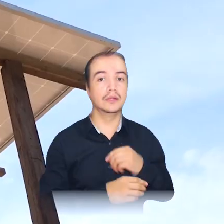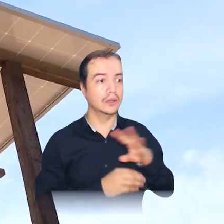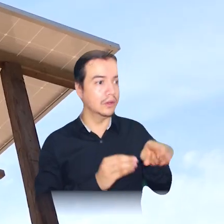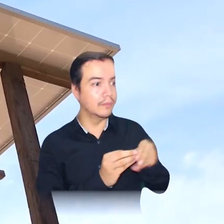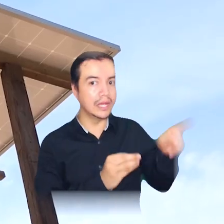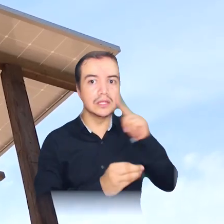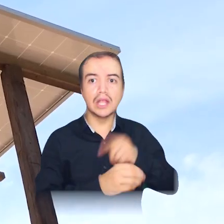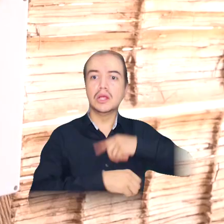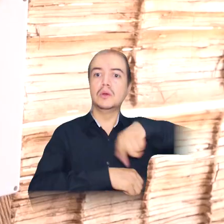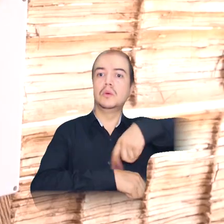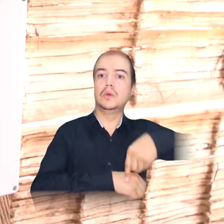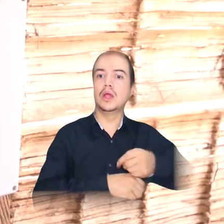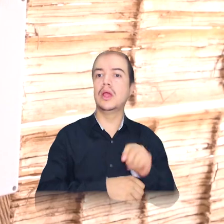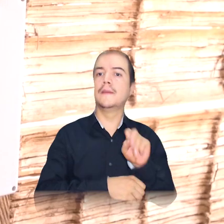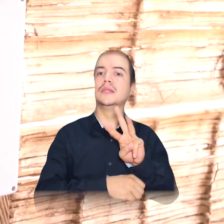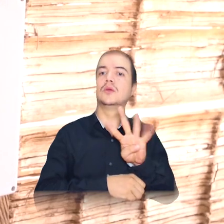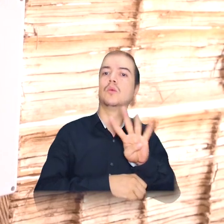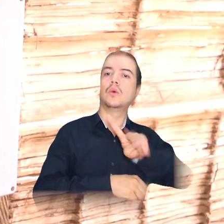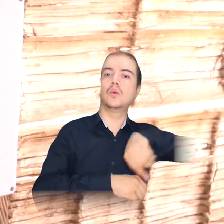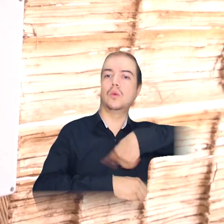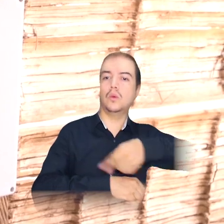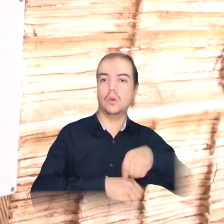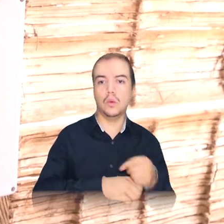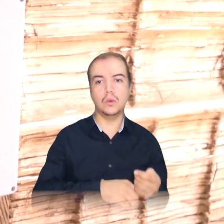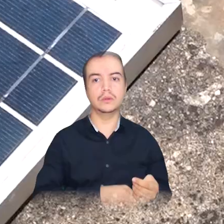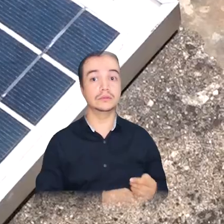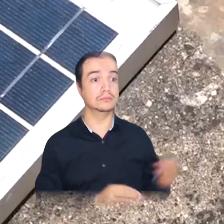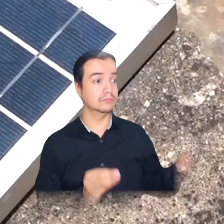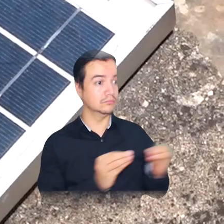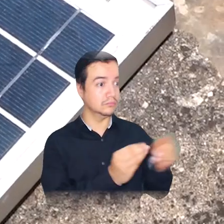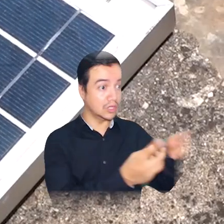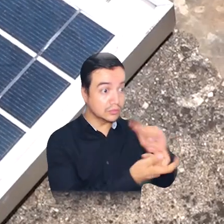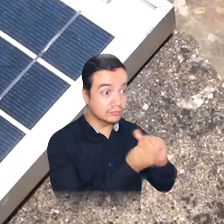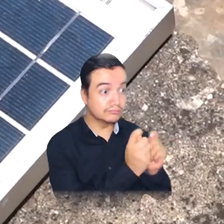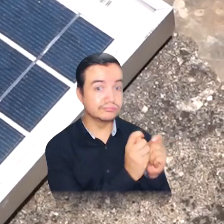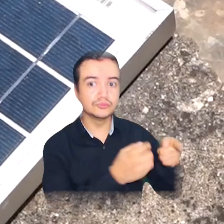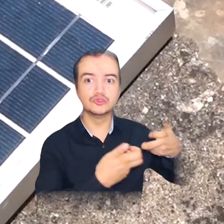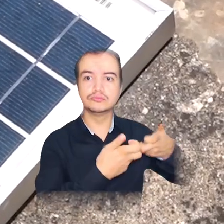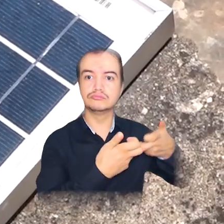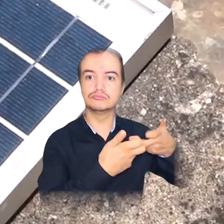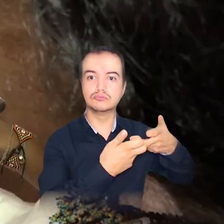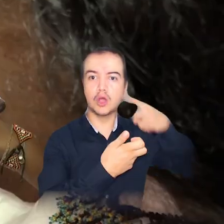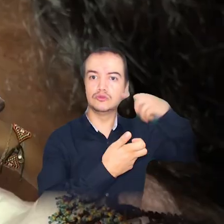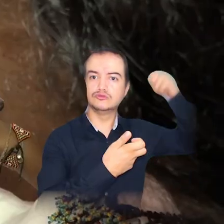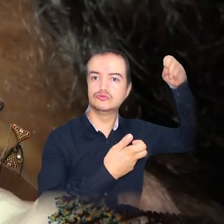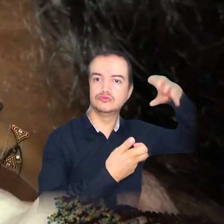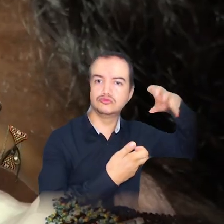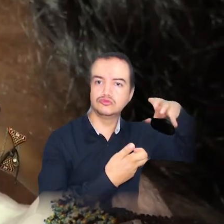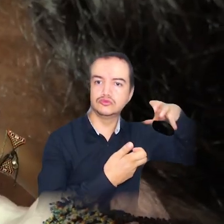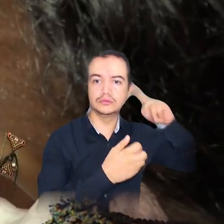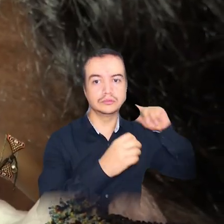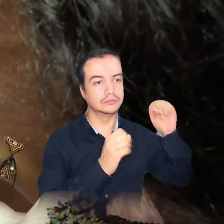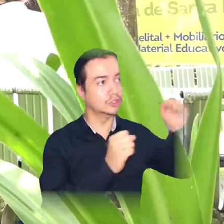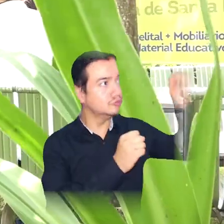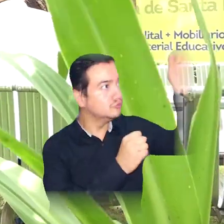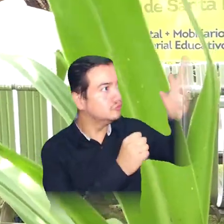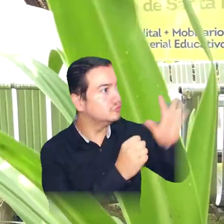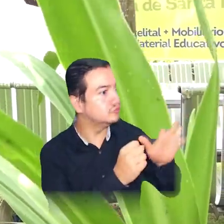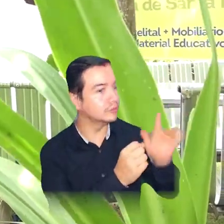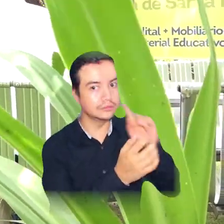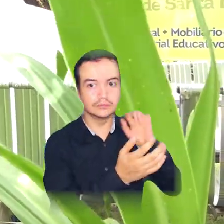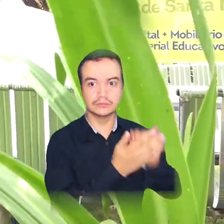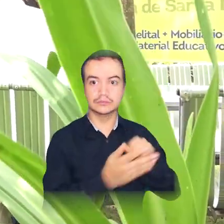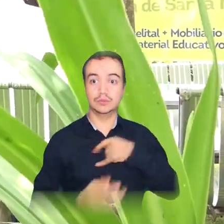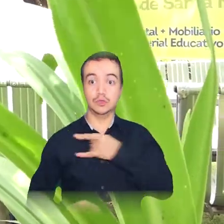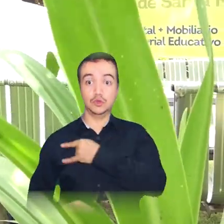24 horas y un inversor de esto costa esta solución de energía solar que está permitiendo traer la Universidad Magdalena a esta